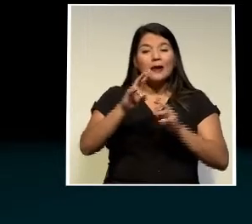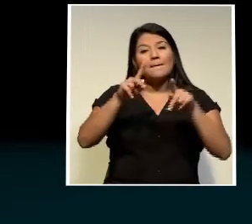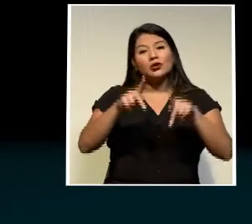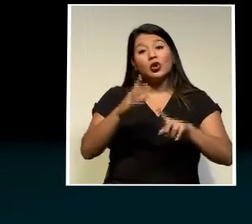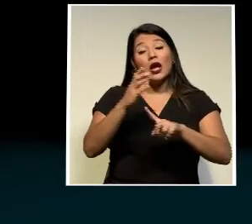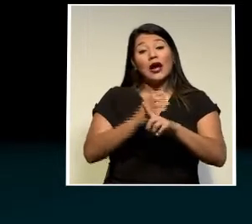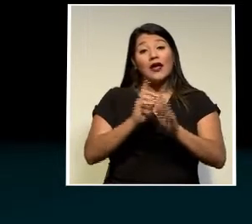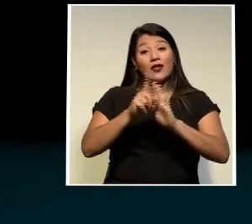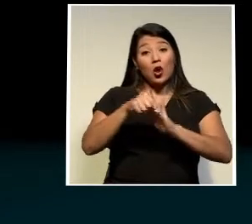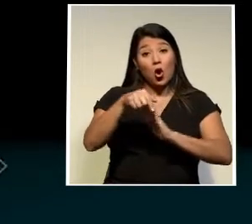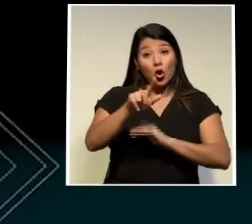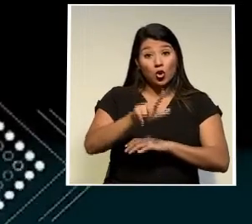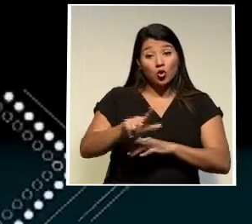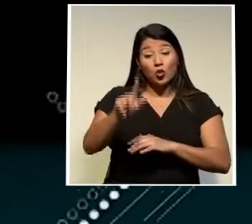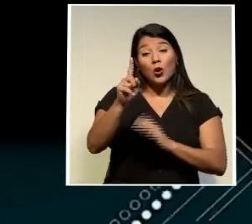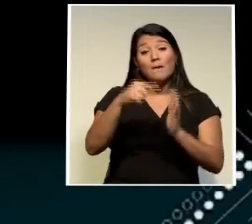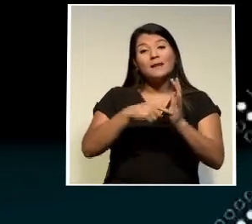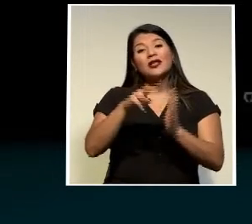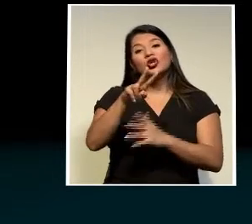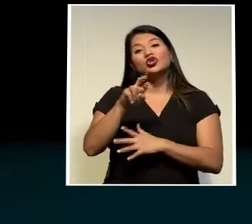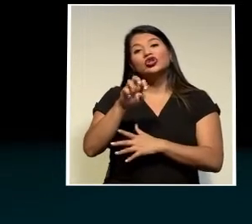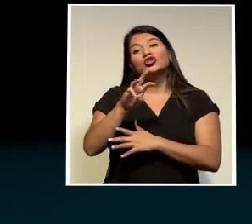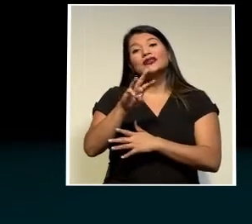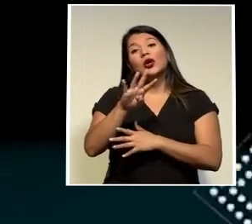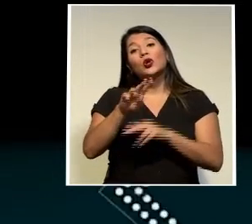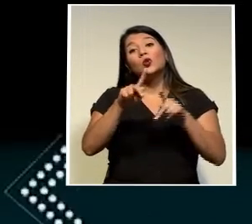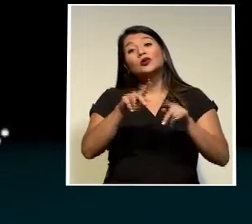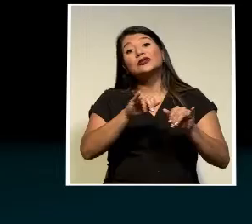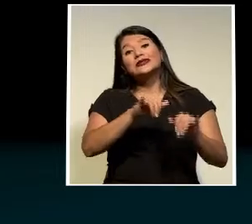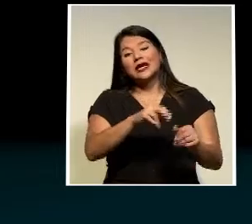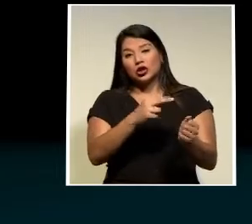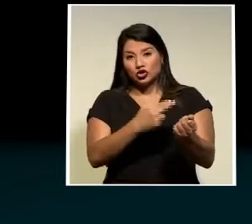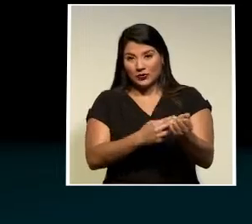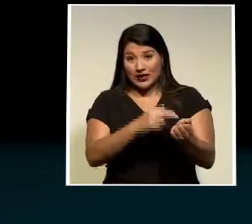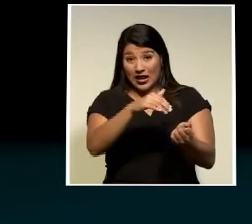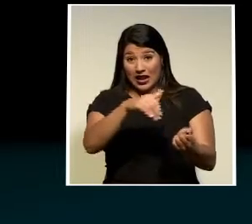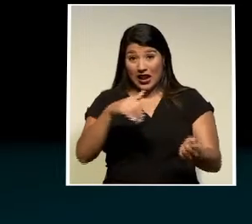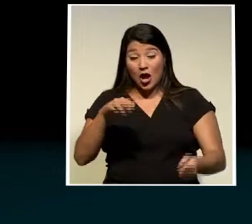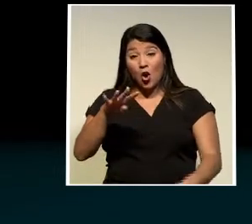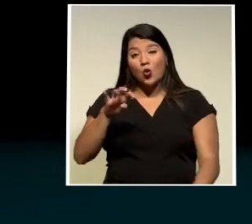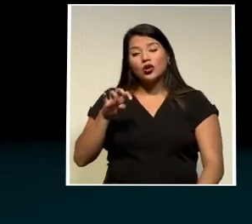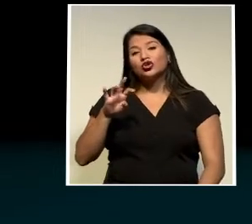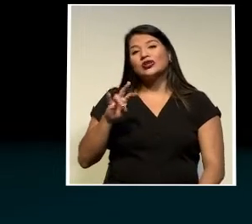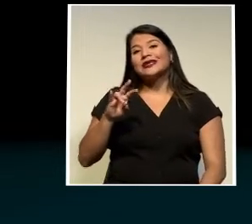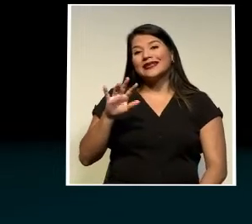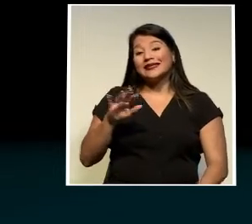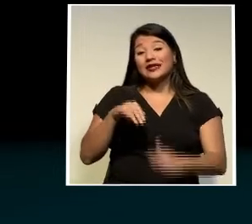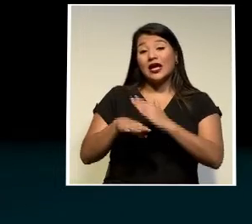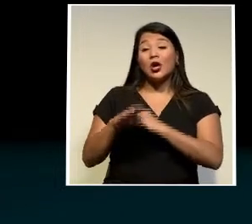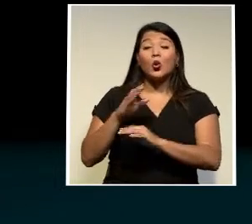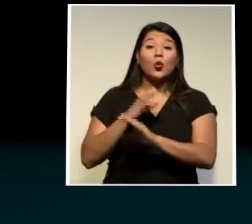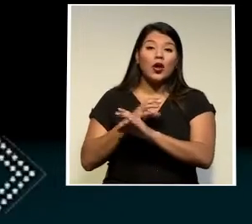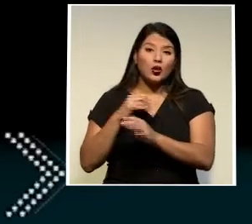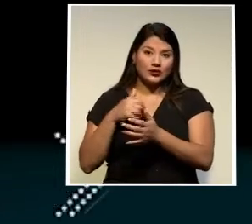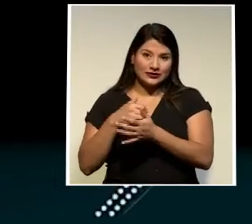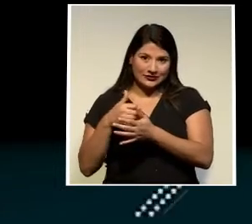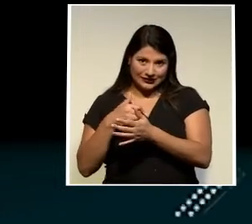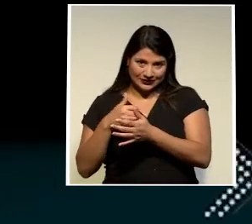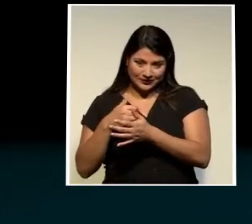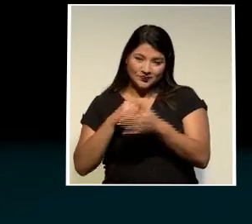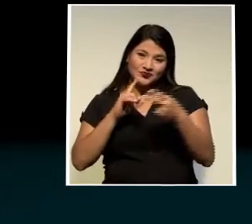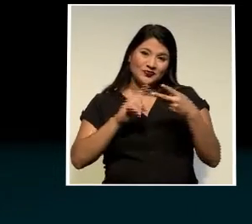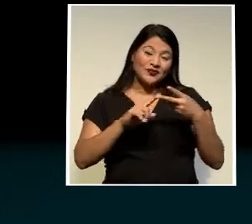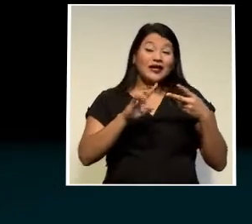registra 1,264 personas hospitalizadas 475 están en cuidados intensivos y